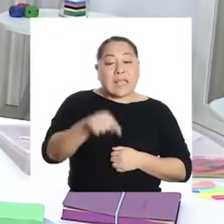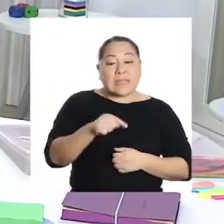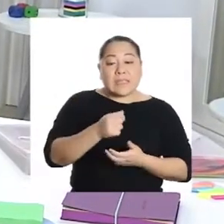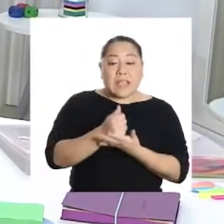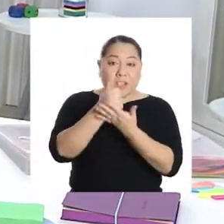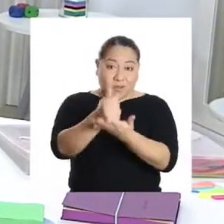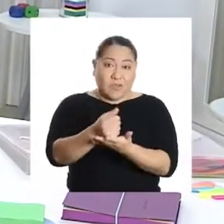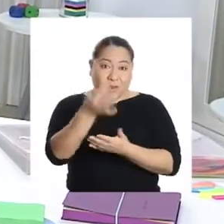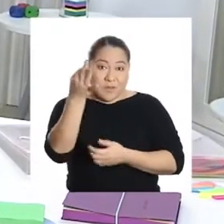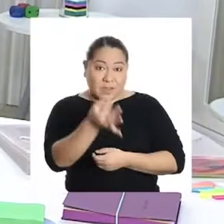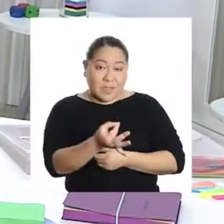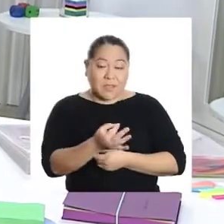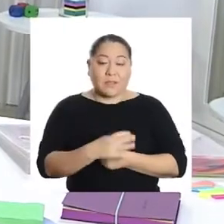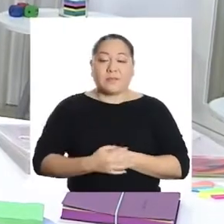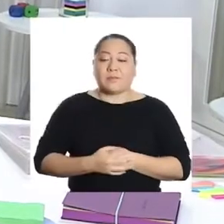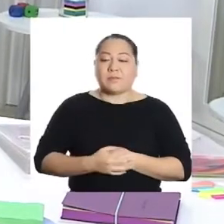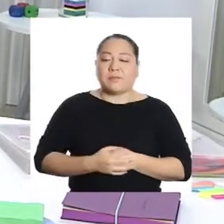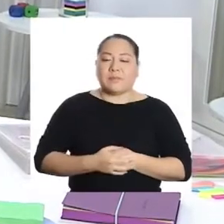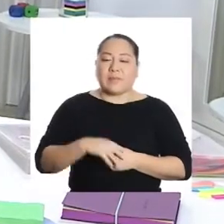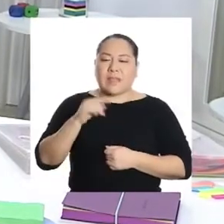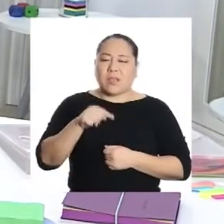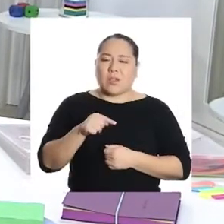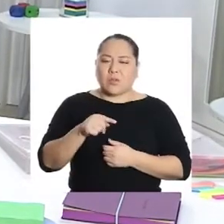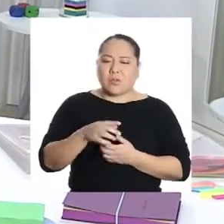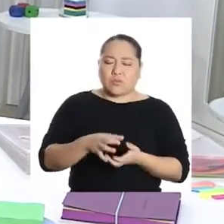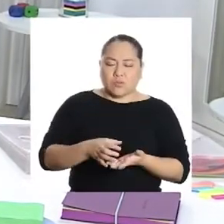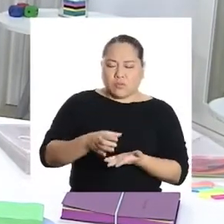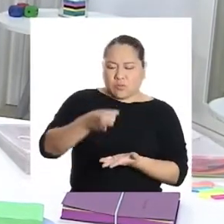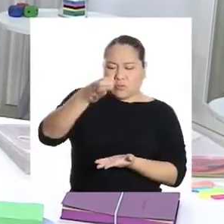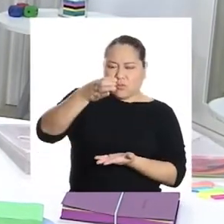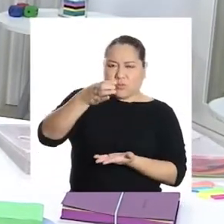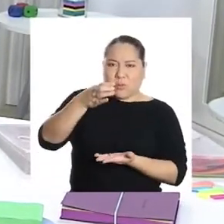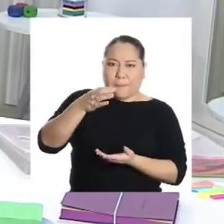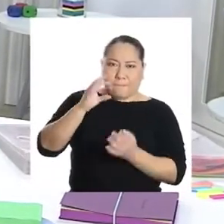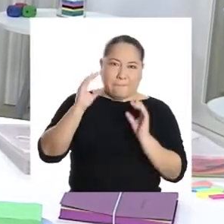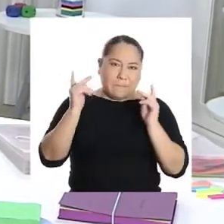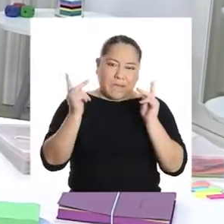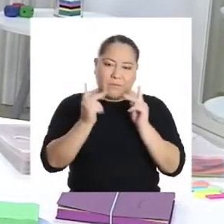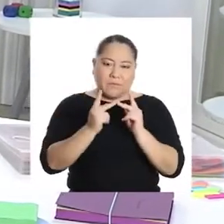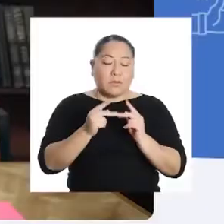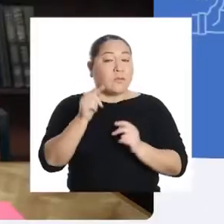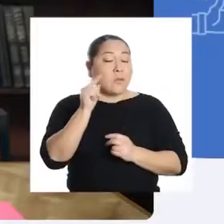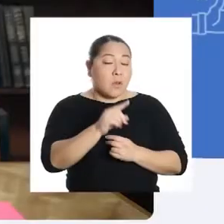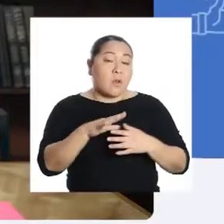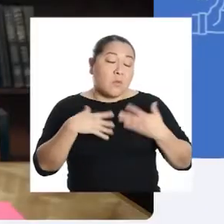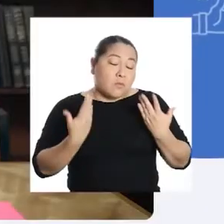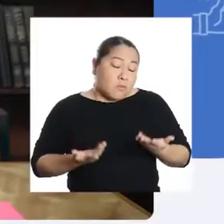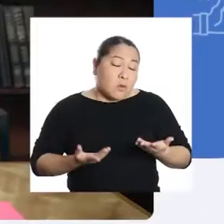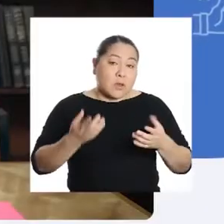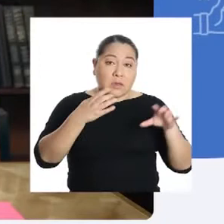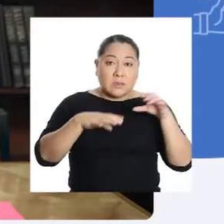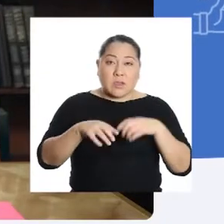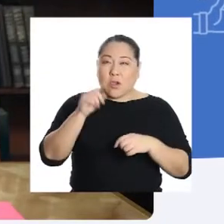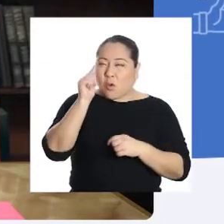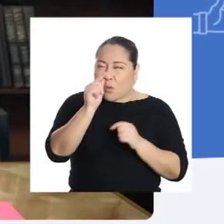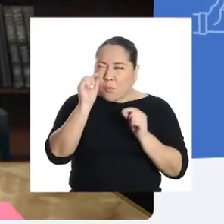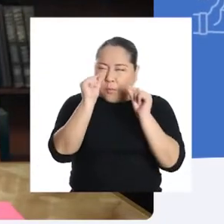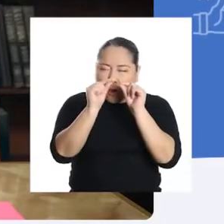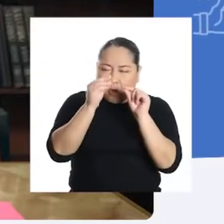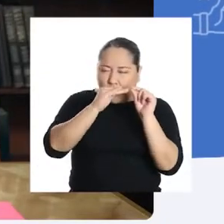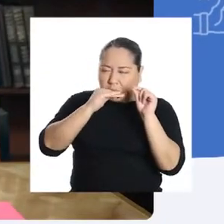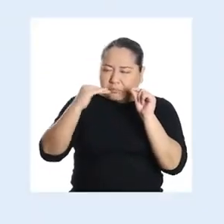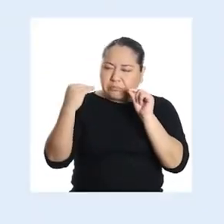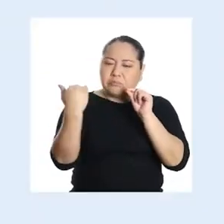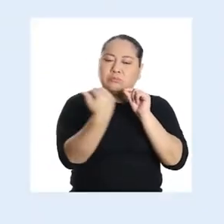Este sirve, ¿verdad? Aunque no es un cilindro perfecto. Pero puede serlo con un